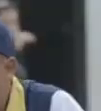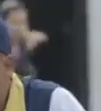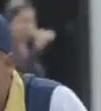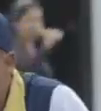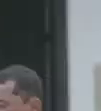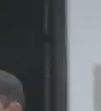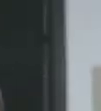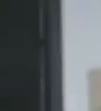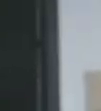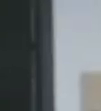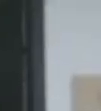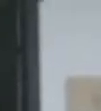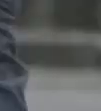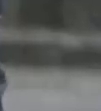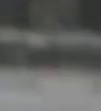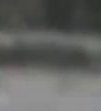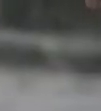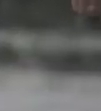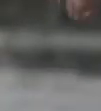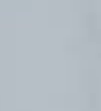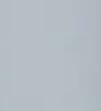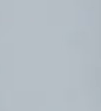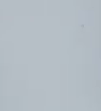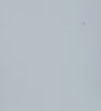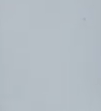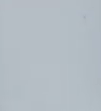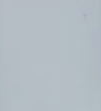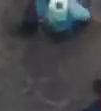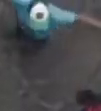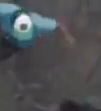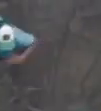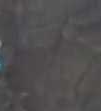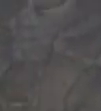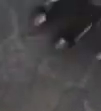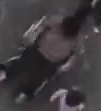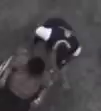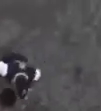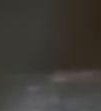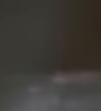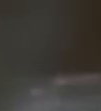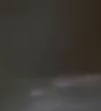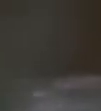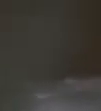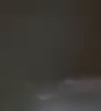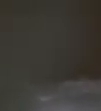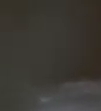Somos miles, miles de colombianos trabajando unidos.